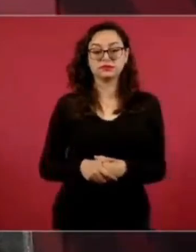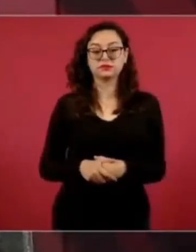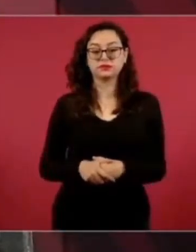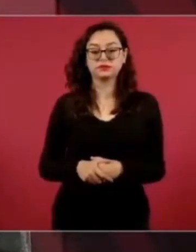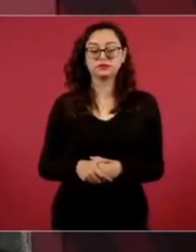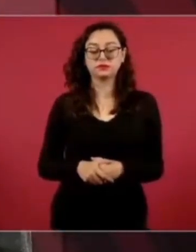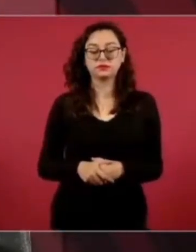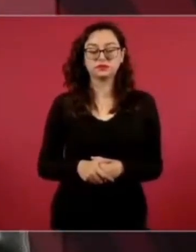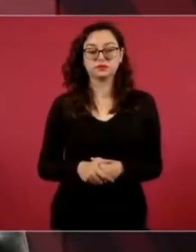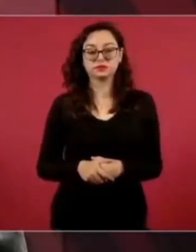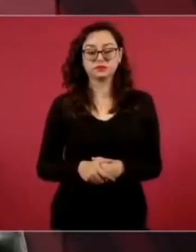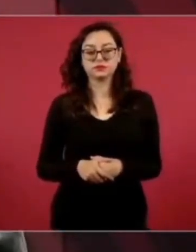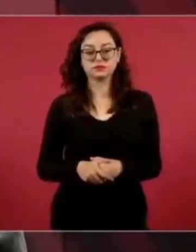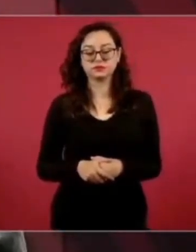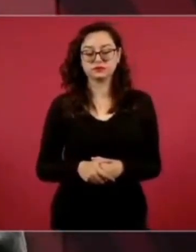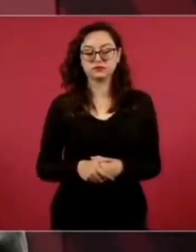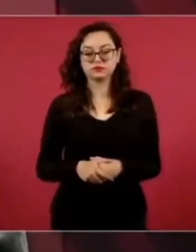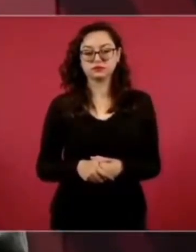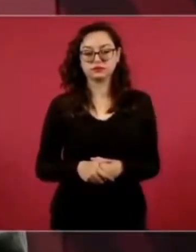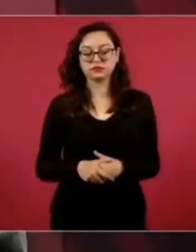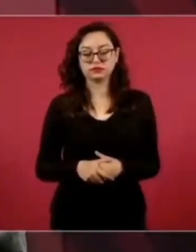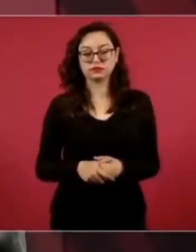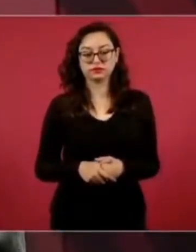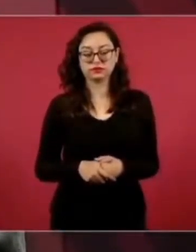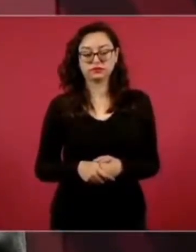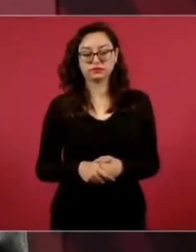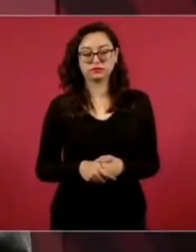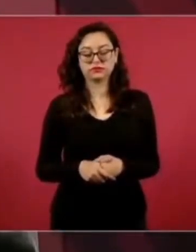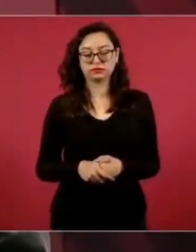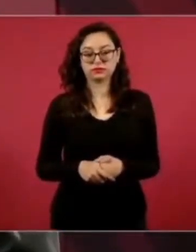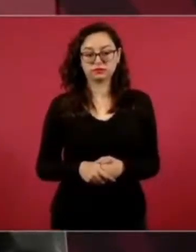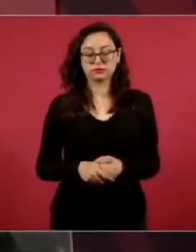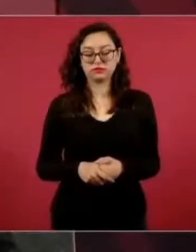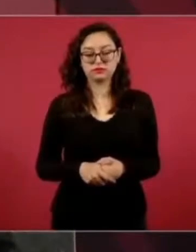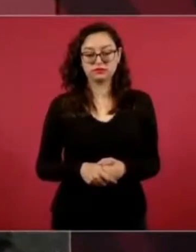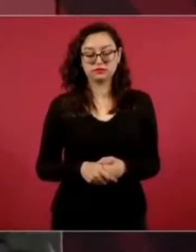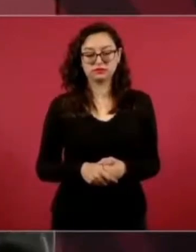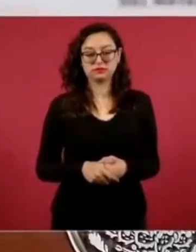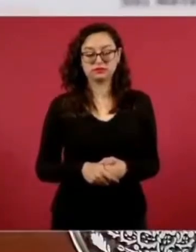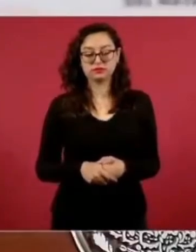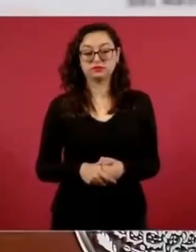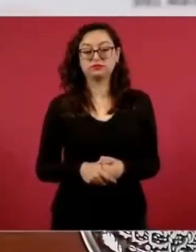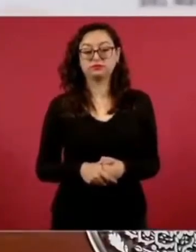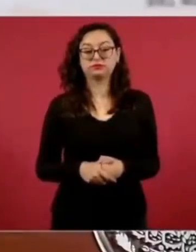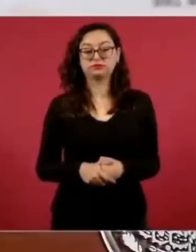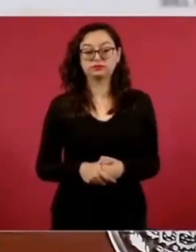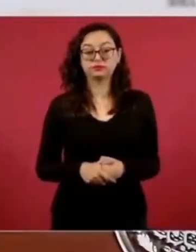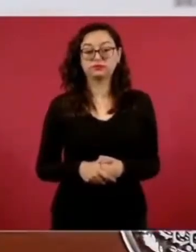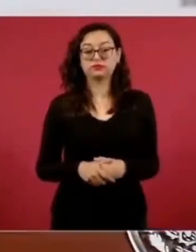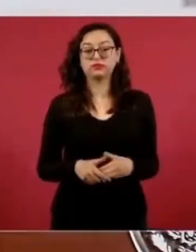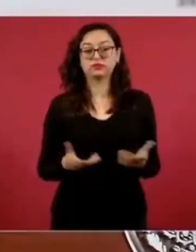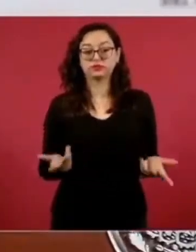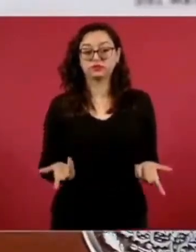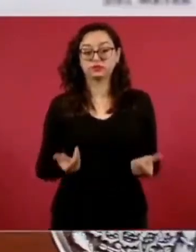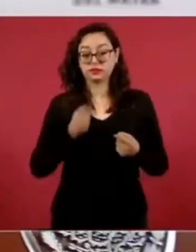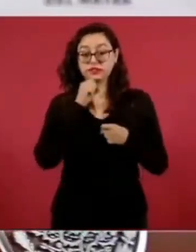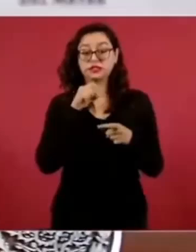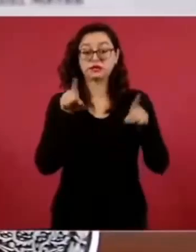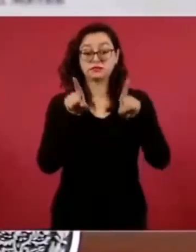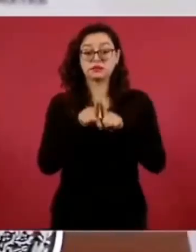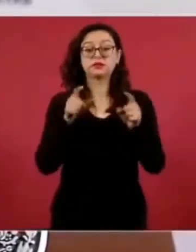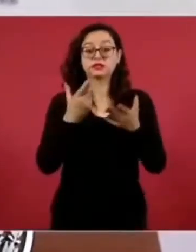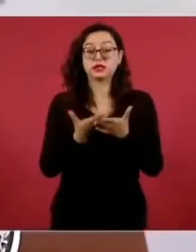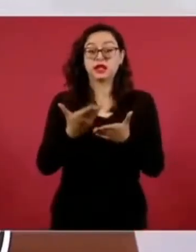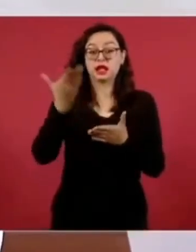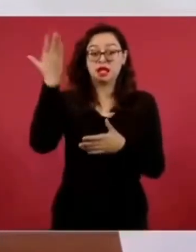Ya hemos hablado aquí de lo que decía el jefe del Departamento de Estado de